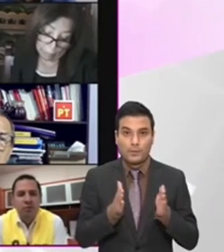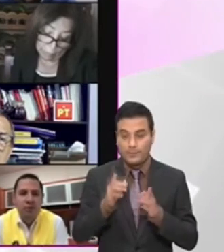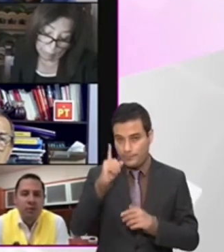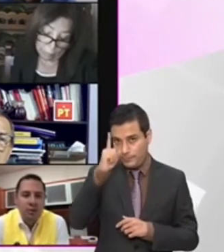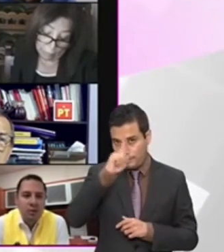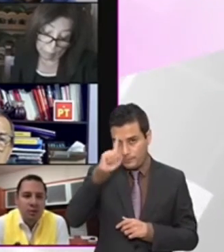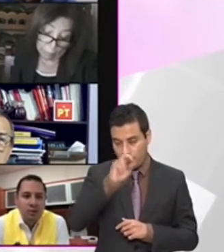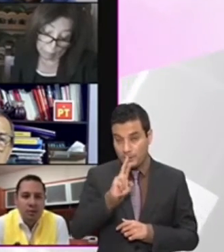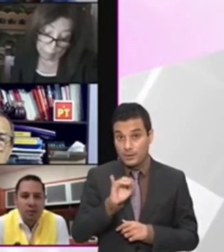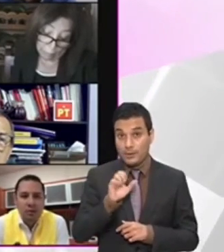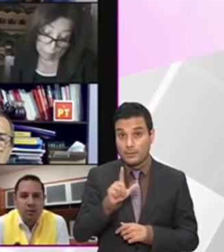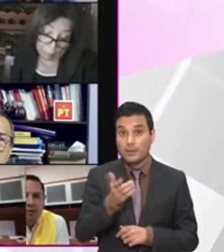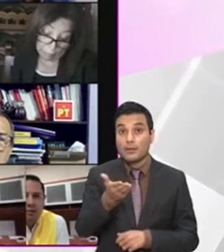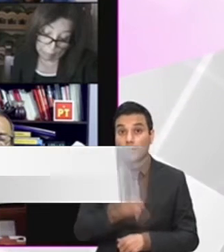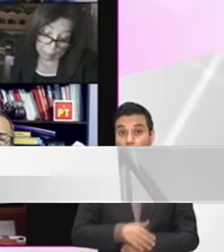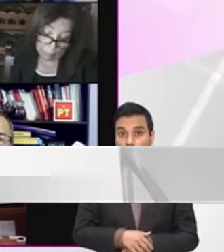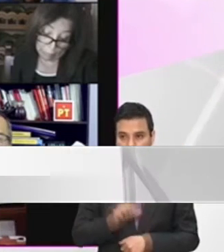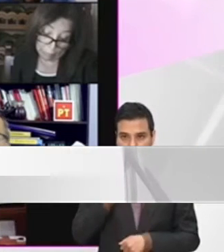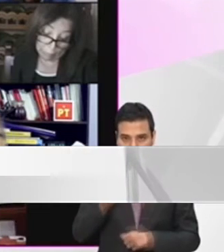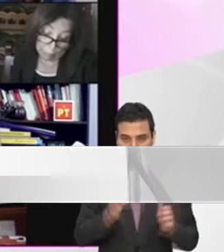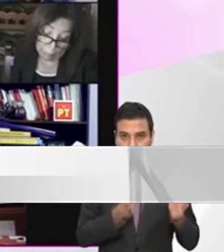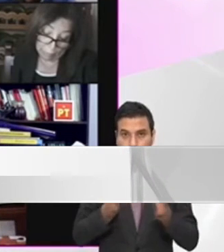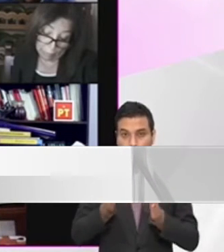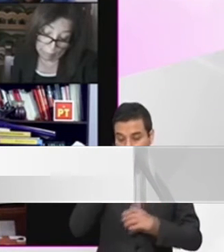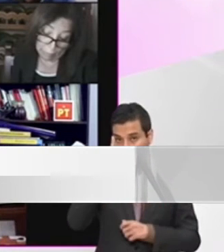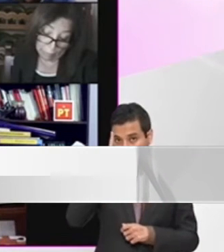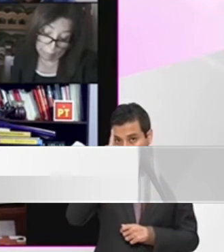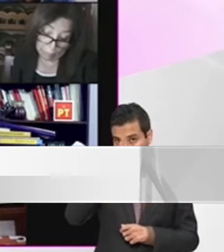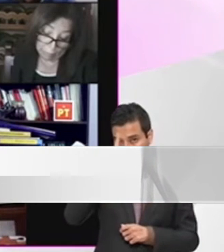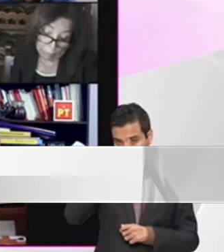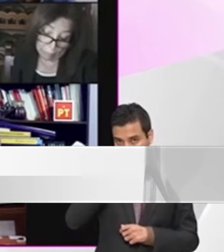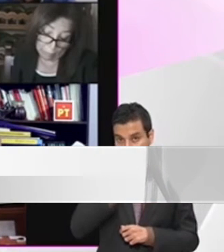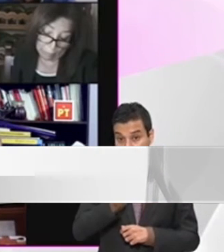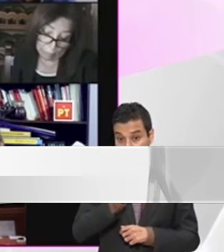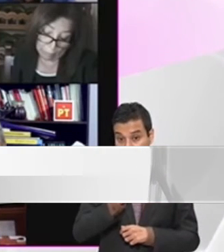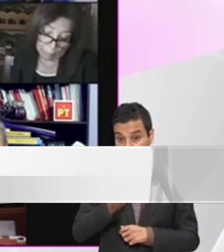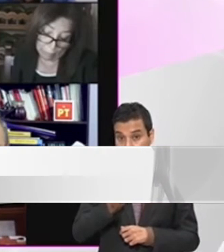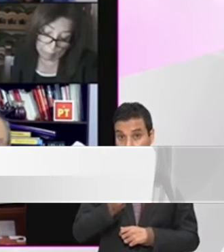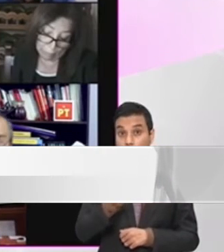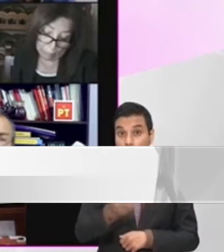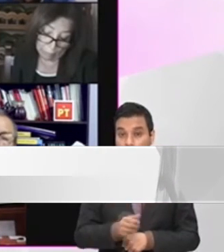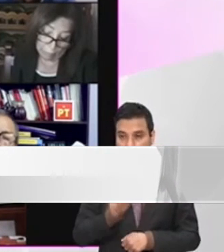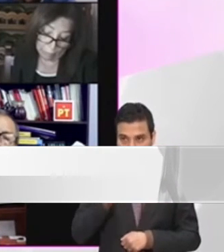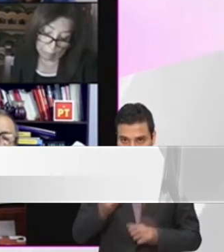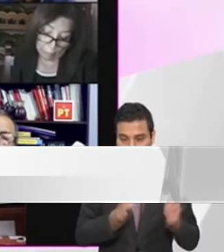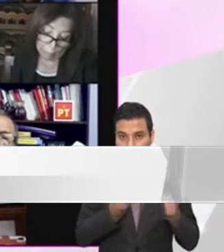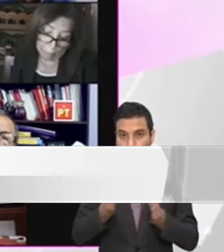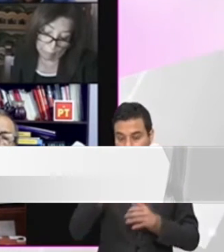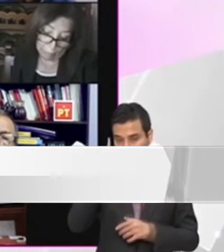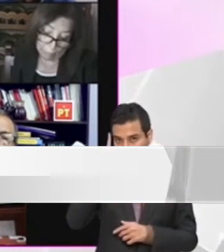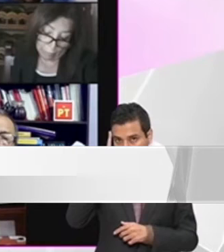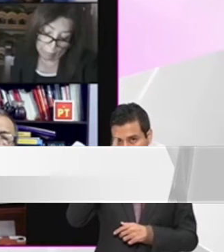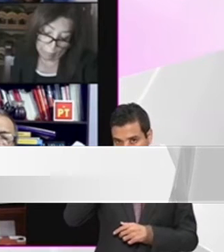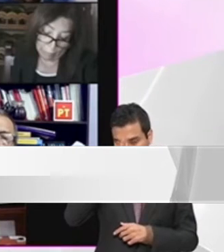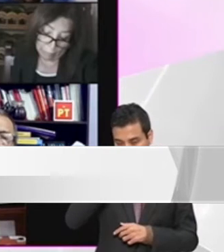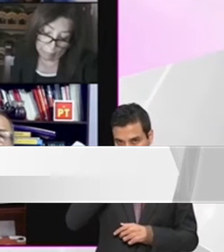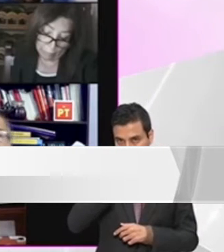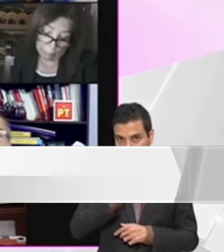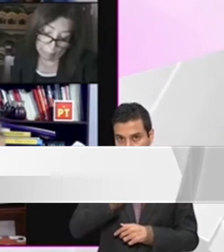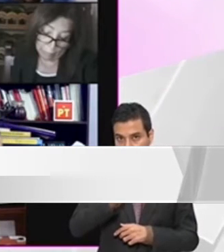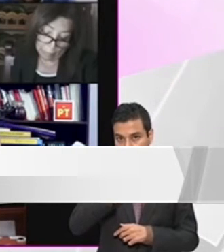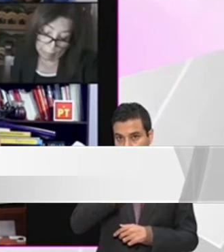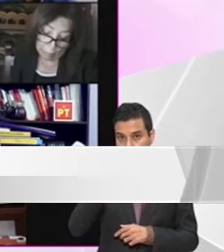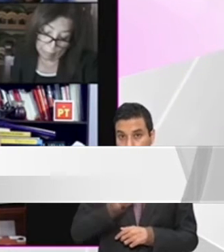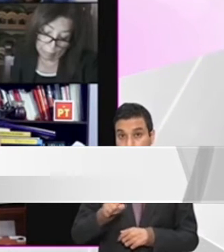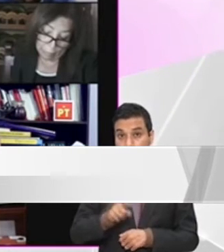Ejecutivo Federal se pronunció por esperar que el Tribunal Electoral del Poder Judicial de la Federación emita una resolución sobre